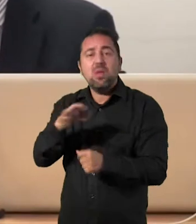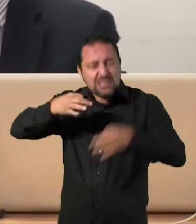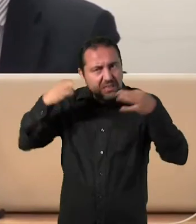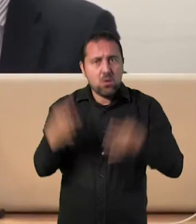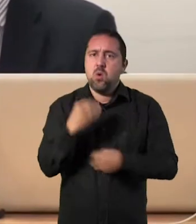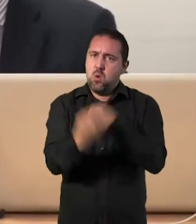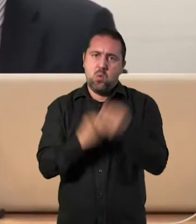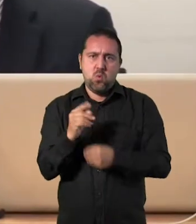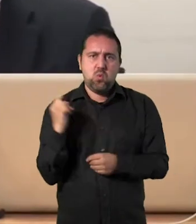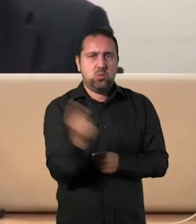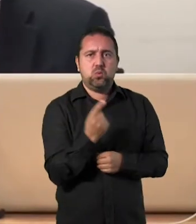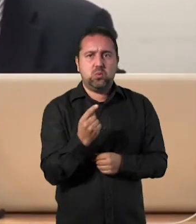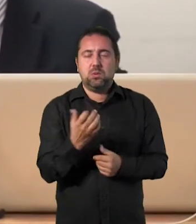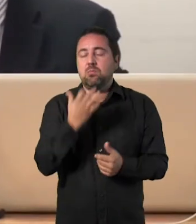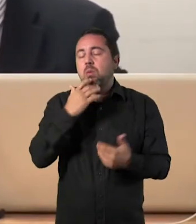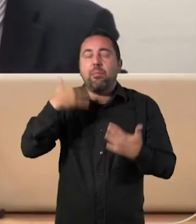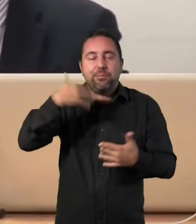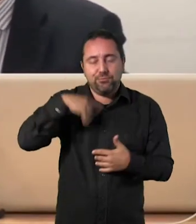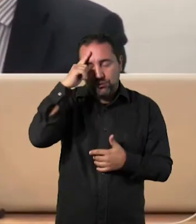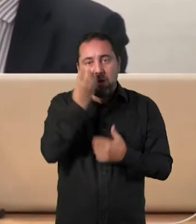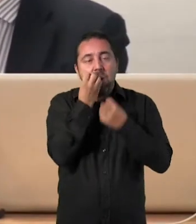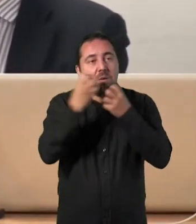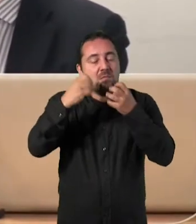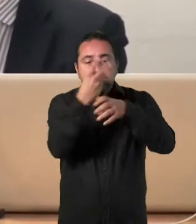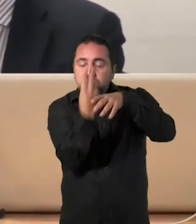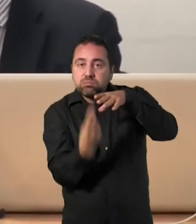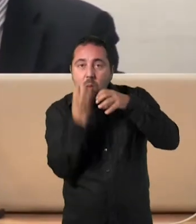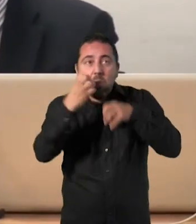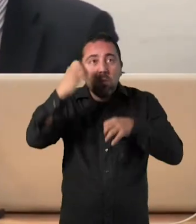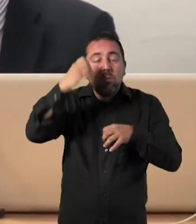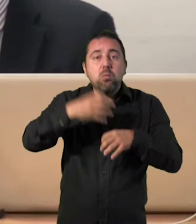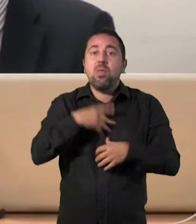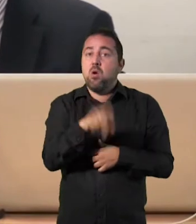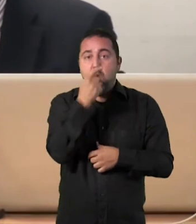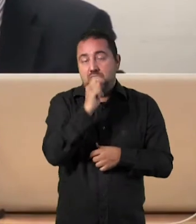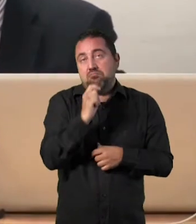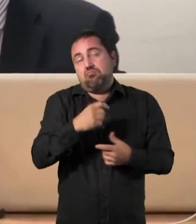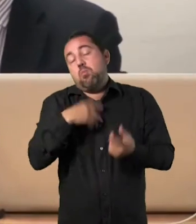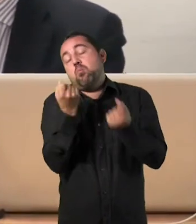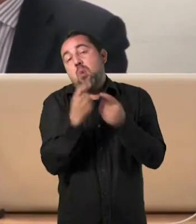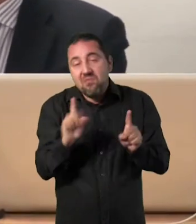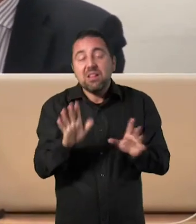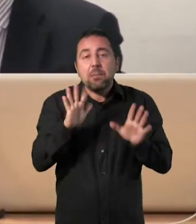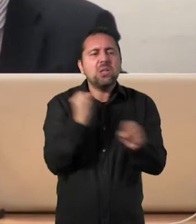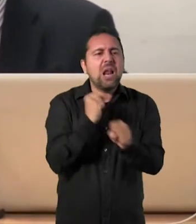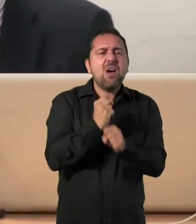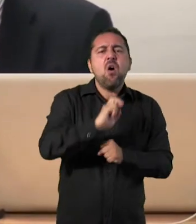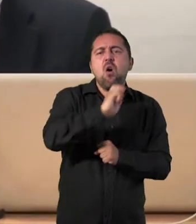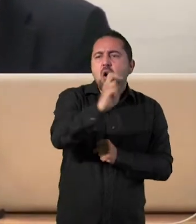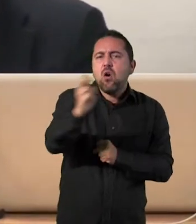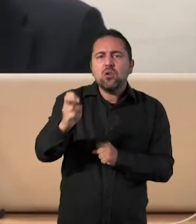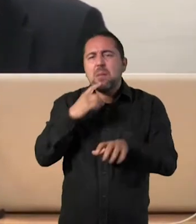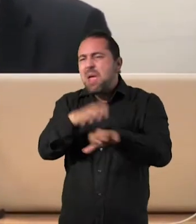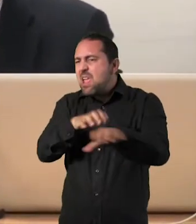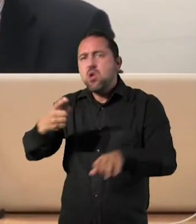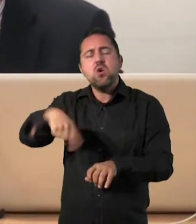seguro. Tal vez si sois buzos no hace falta. Pero en todo lo demás es una